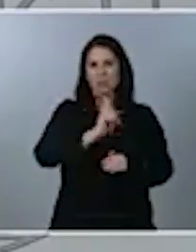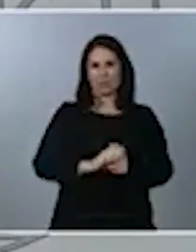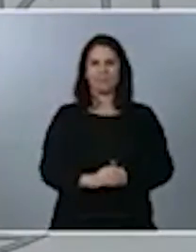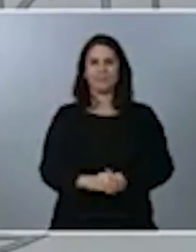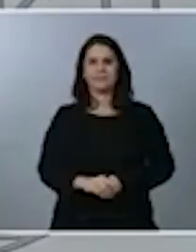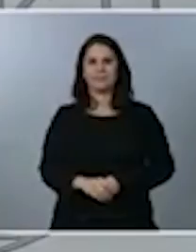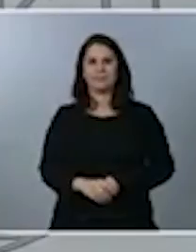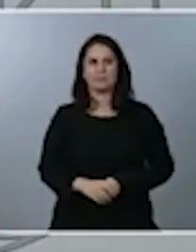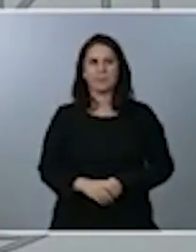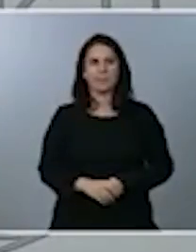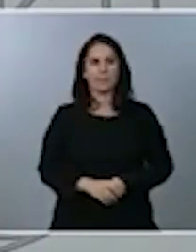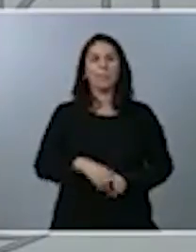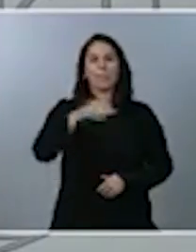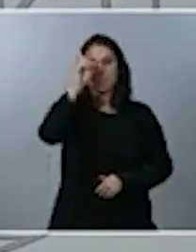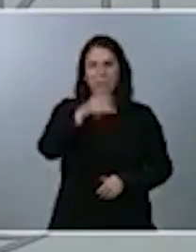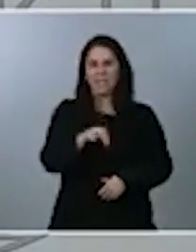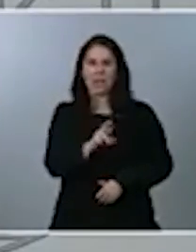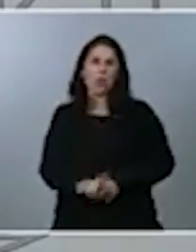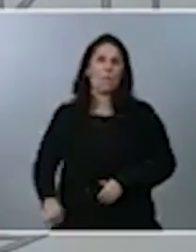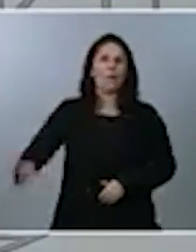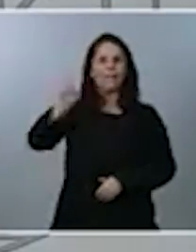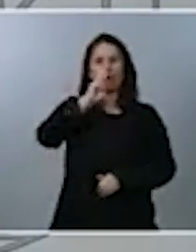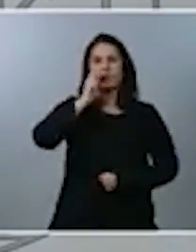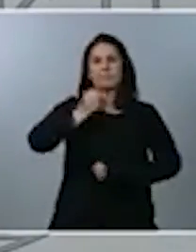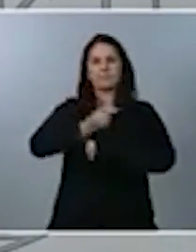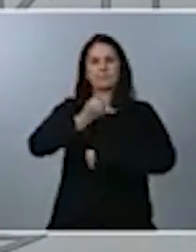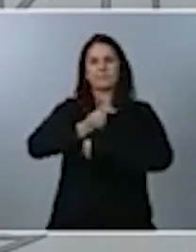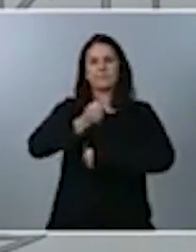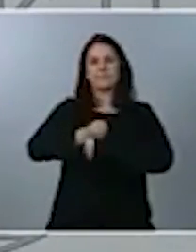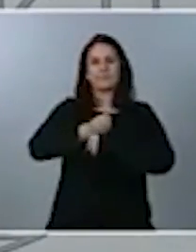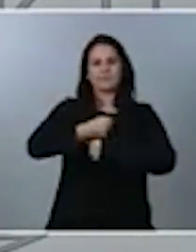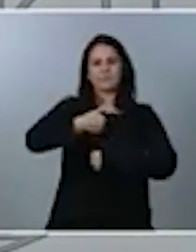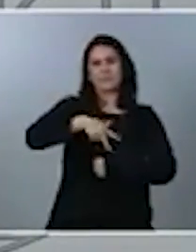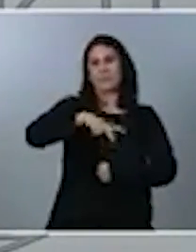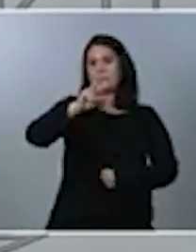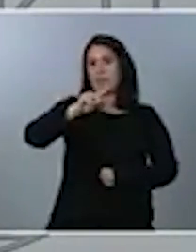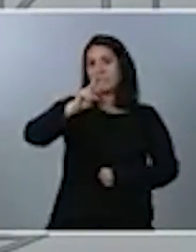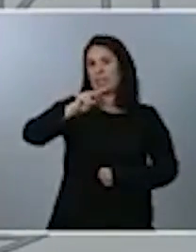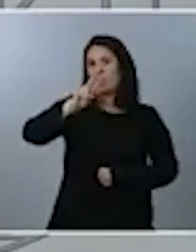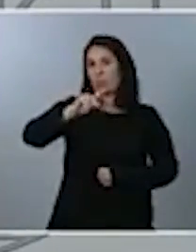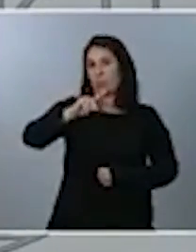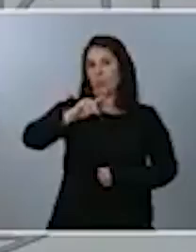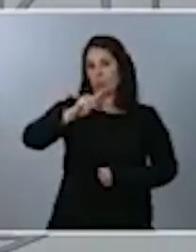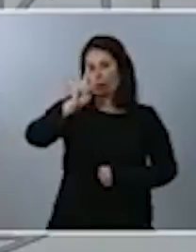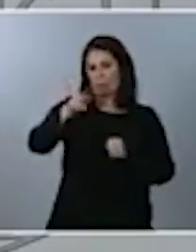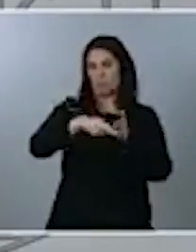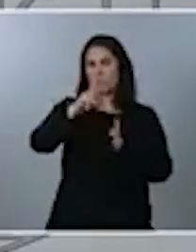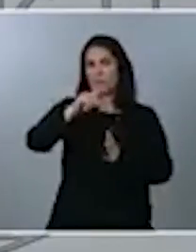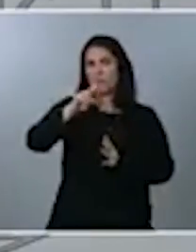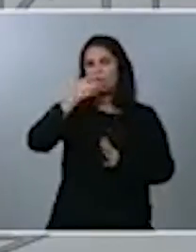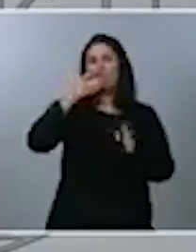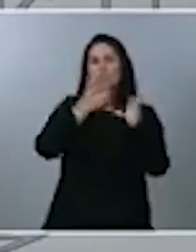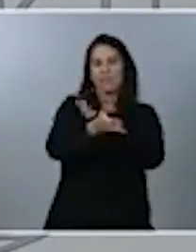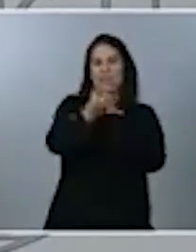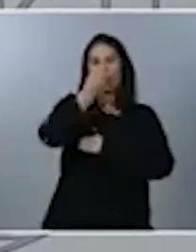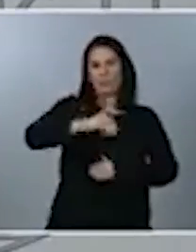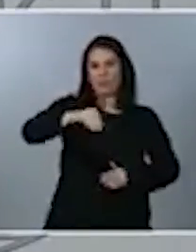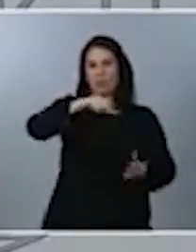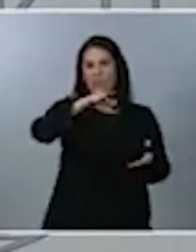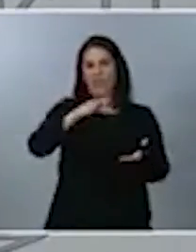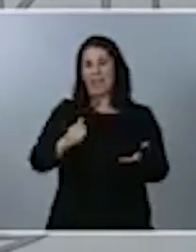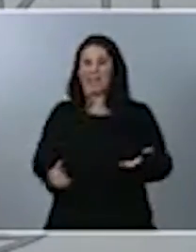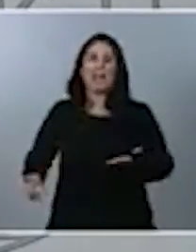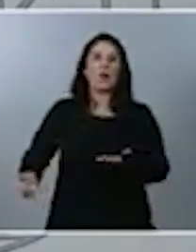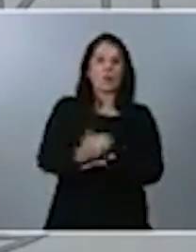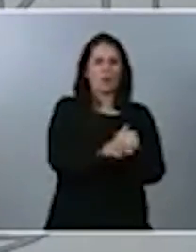la recuperación de la actividad prevista para el 2021 se traduce en un aumento de la recaudación fiscal. Recuerden ustedes que siempre